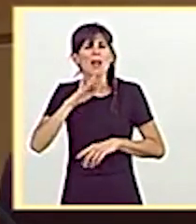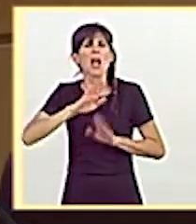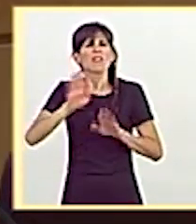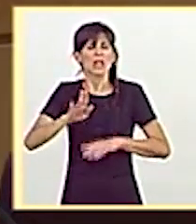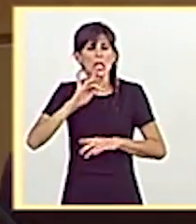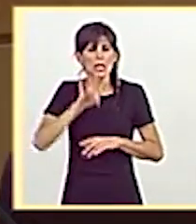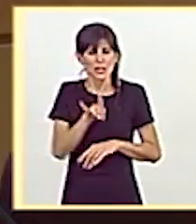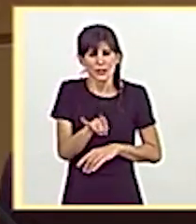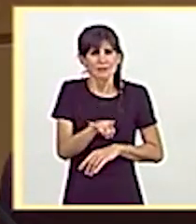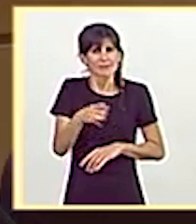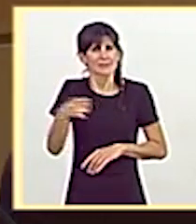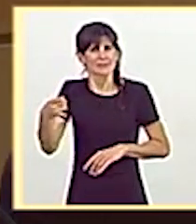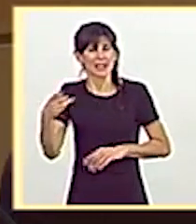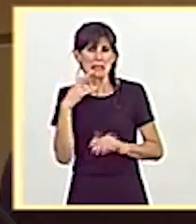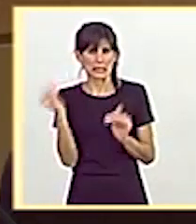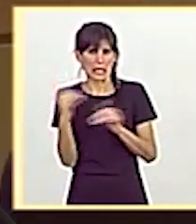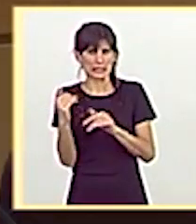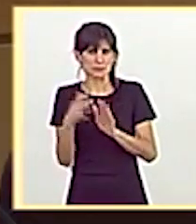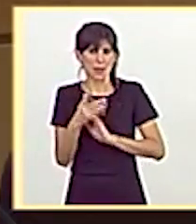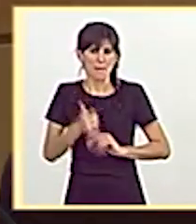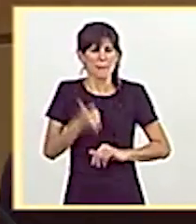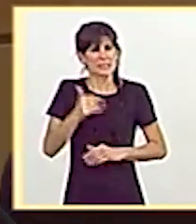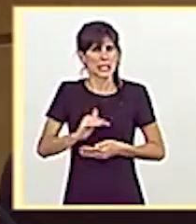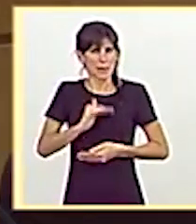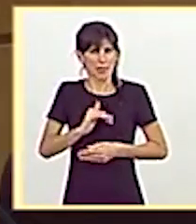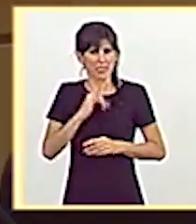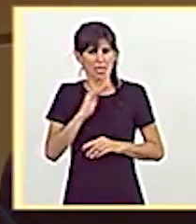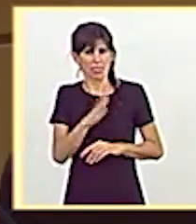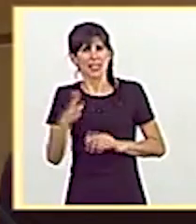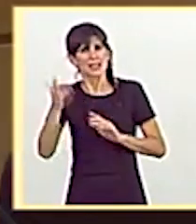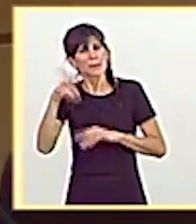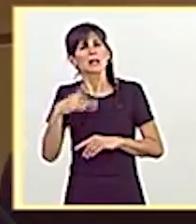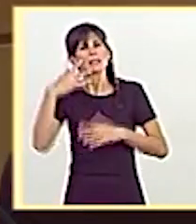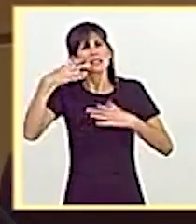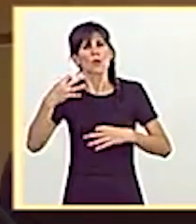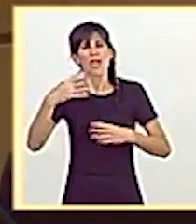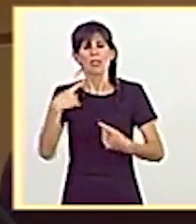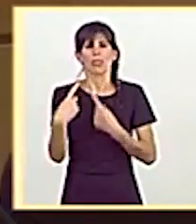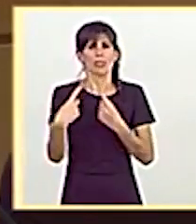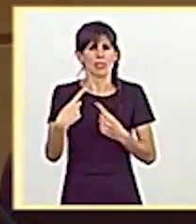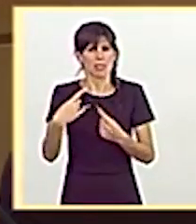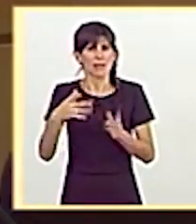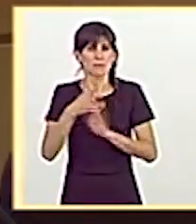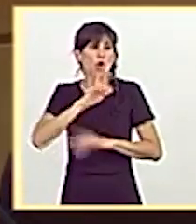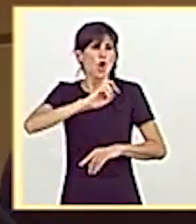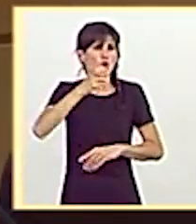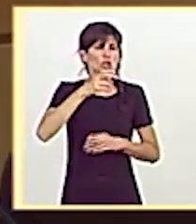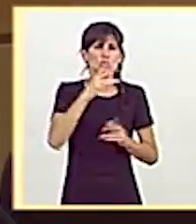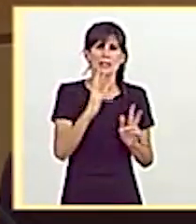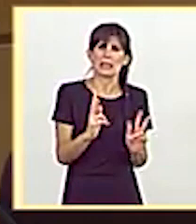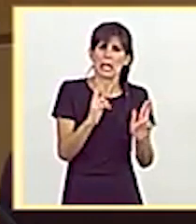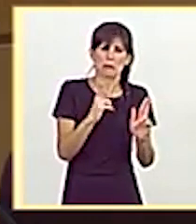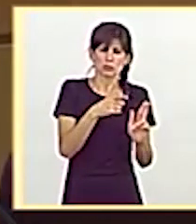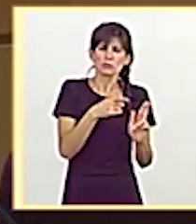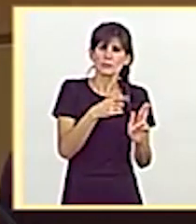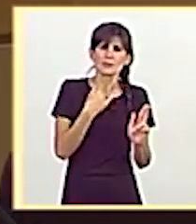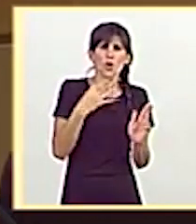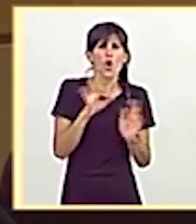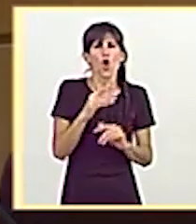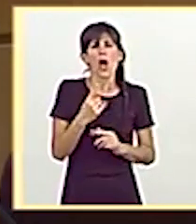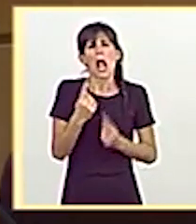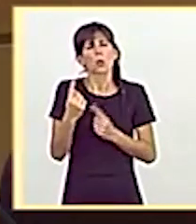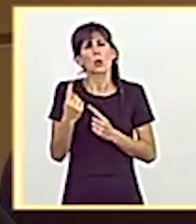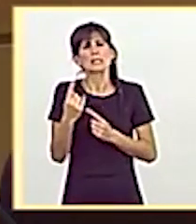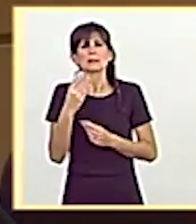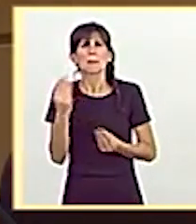carriles para aumentar su capacidad y volumen y para incrementar la seguridad viaria, como se ha hecho en otros tramos, o si bien se harán solo algunas